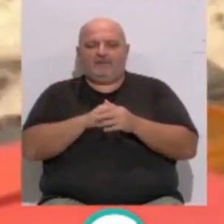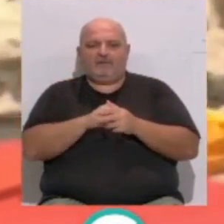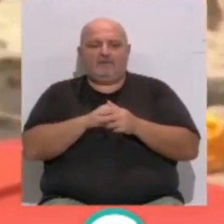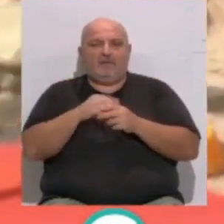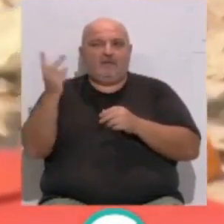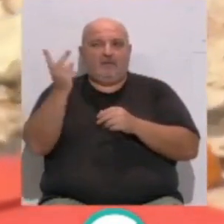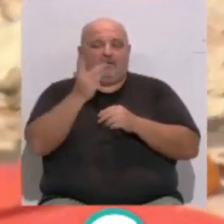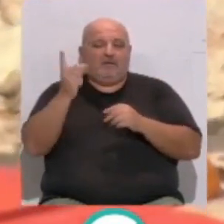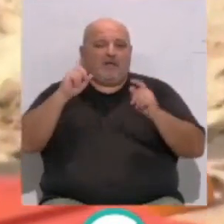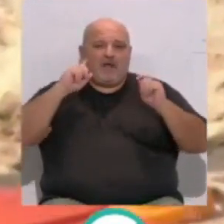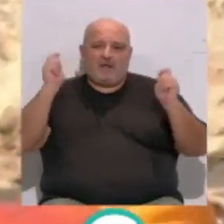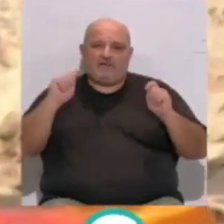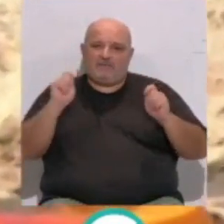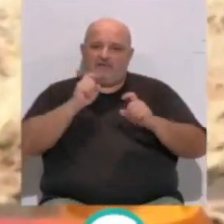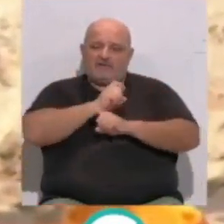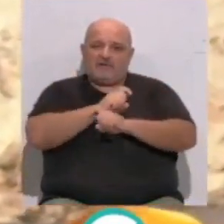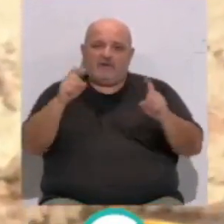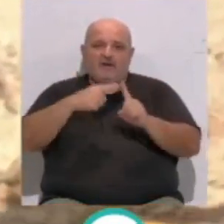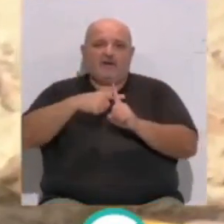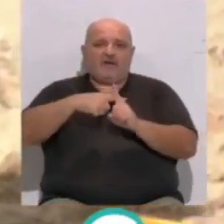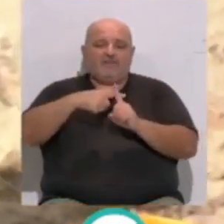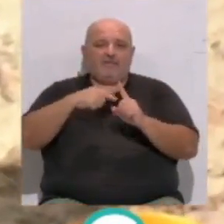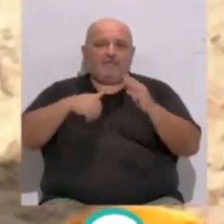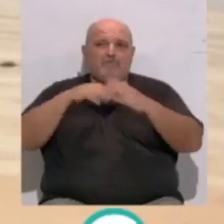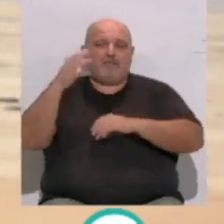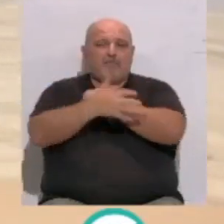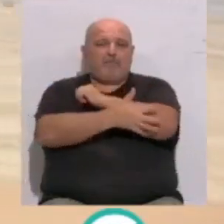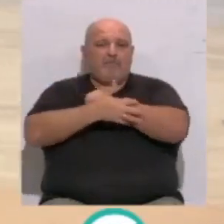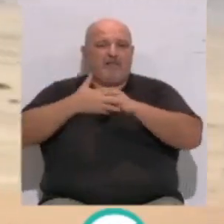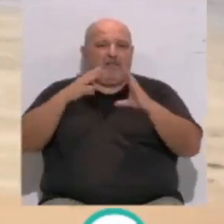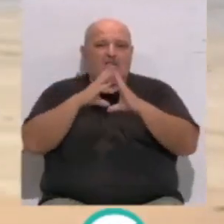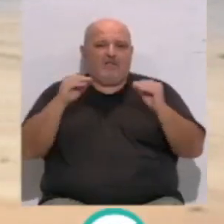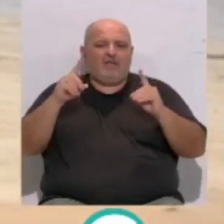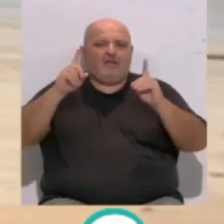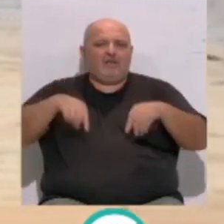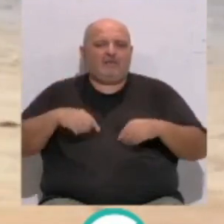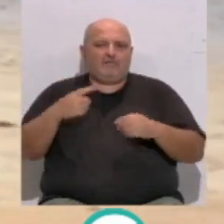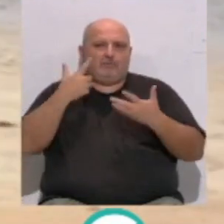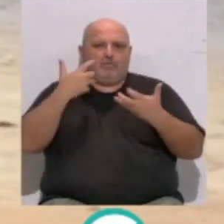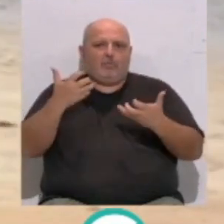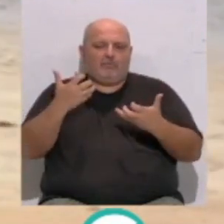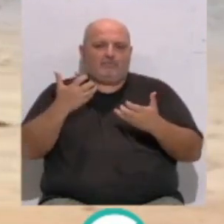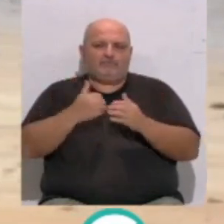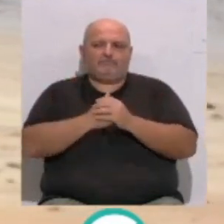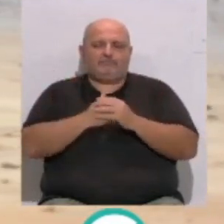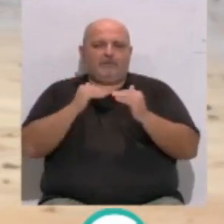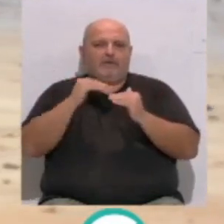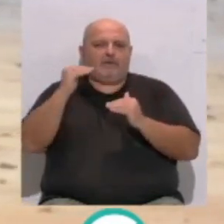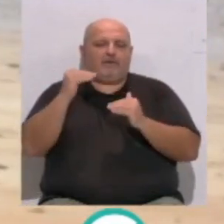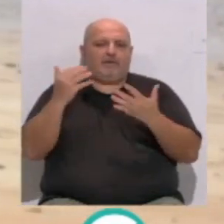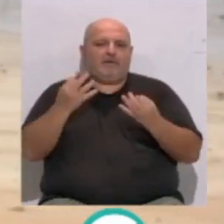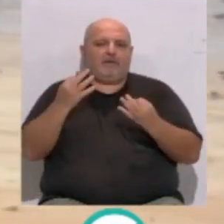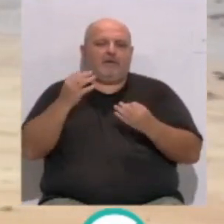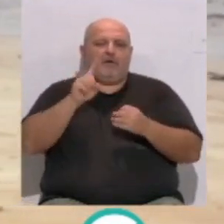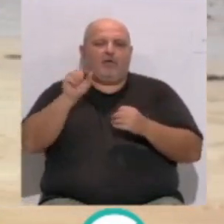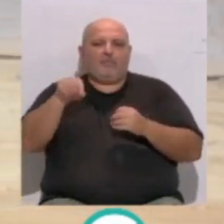instituciones alertan además de que los niveles más intensos de pobreza Andalucía también experimentan una subida. El